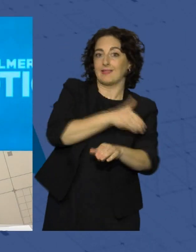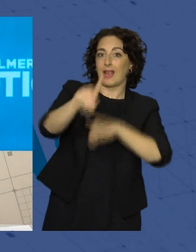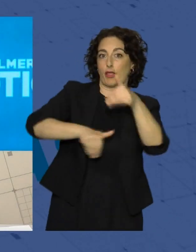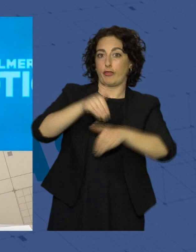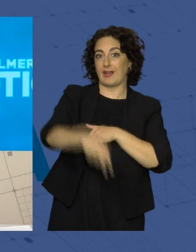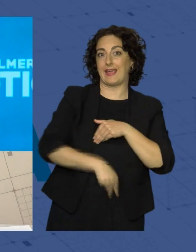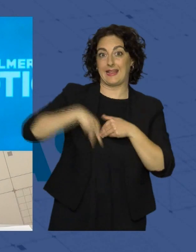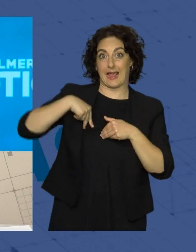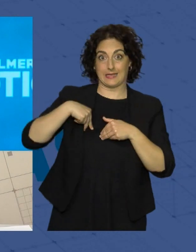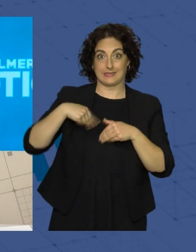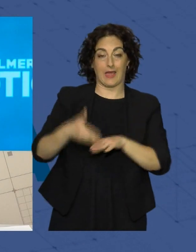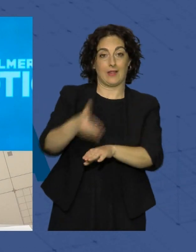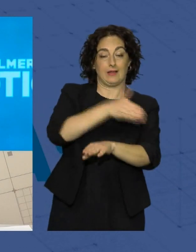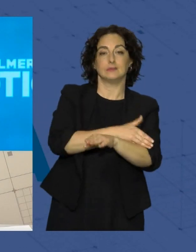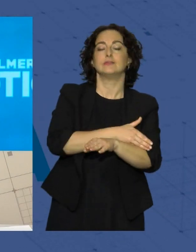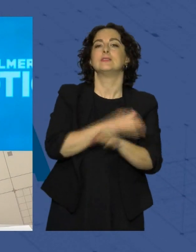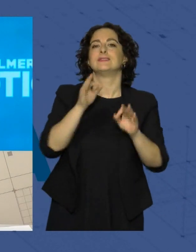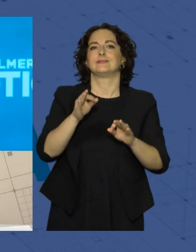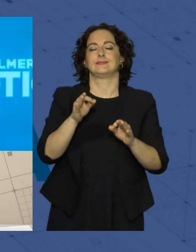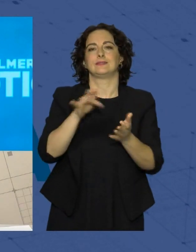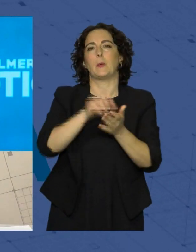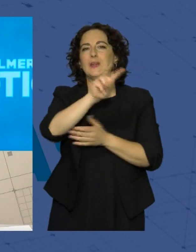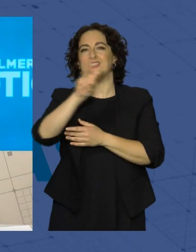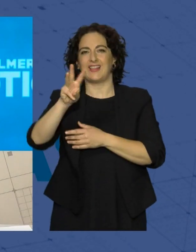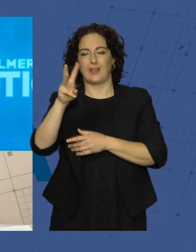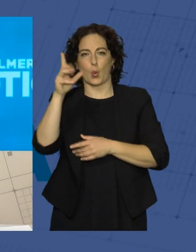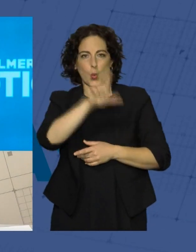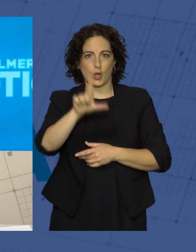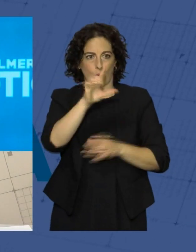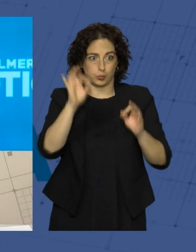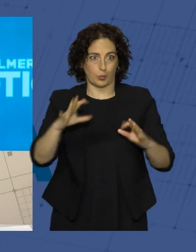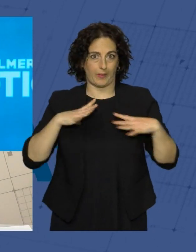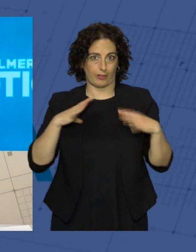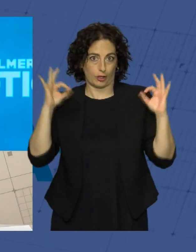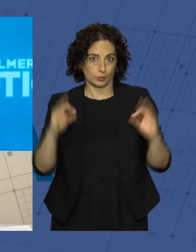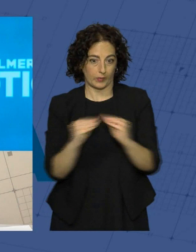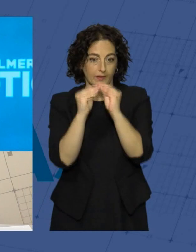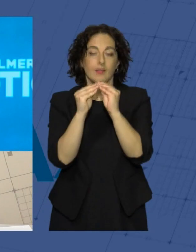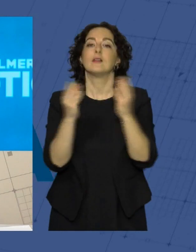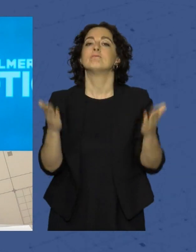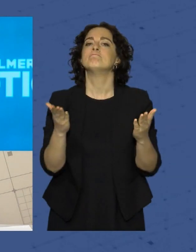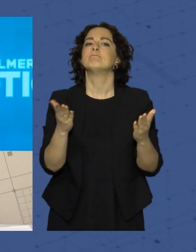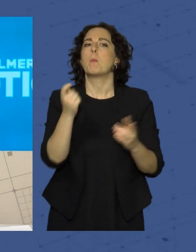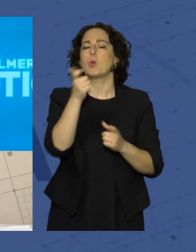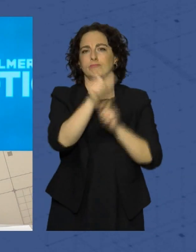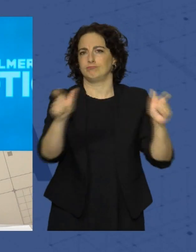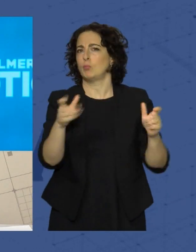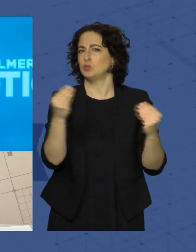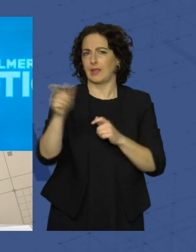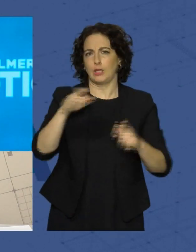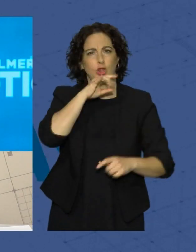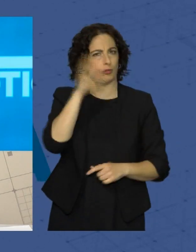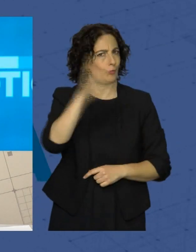fecha de las generales que serán en concreto el 23 de julio en plenas vacaciones lo que ha provocado el descontento de muchos.